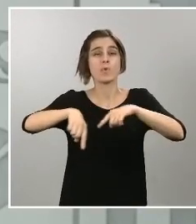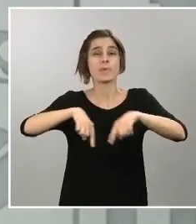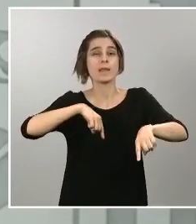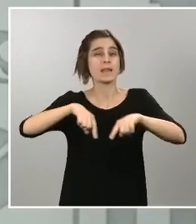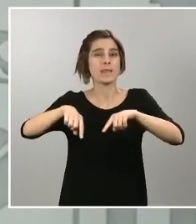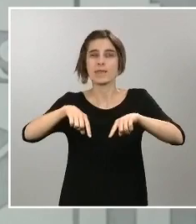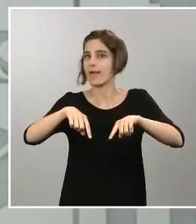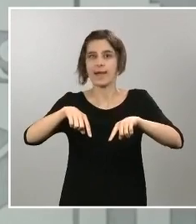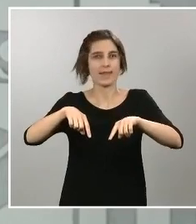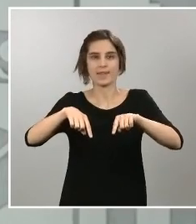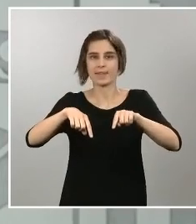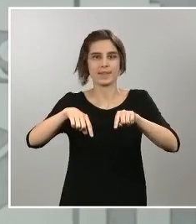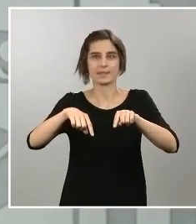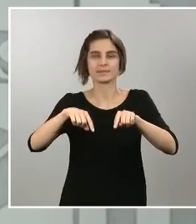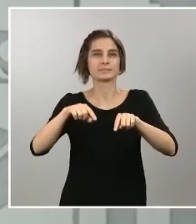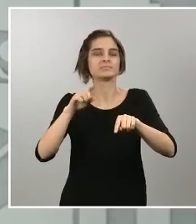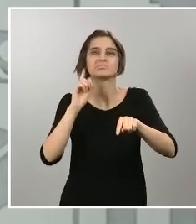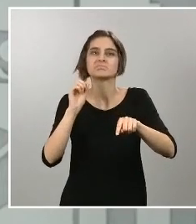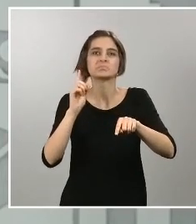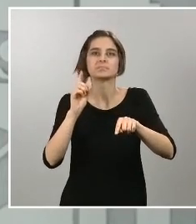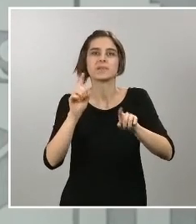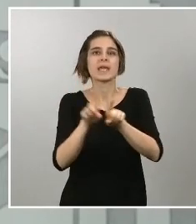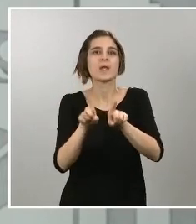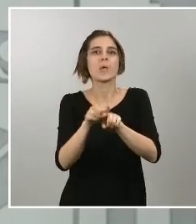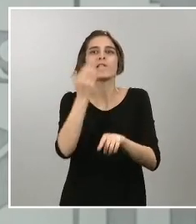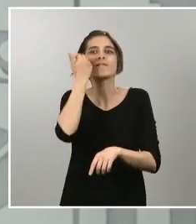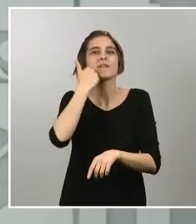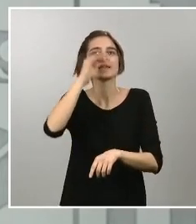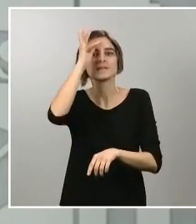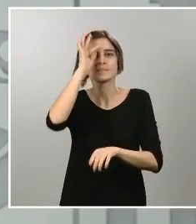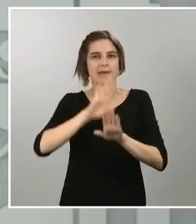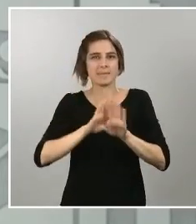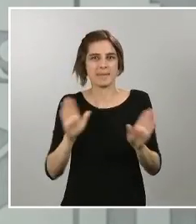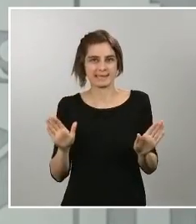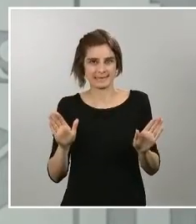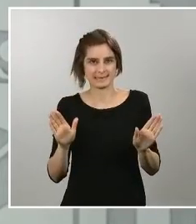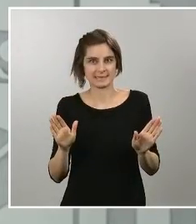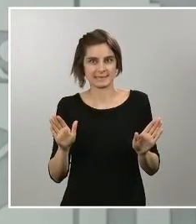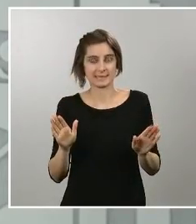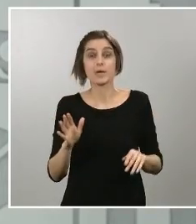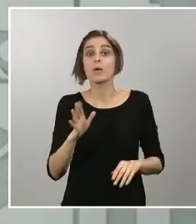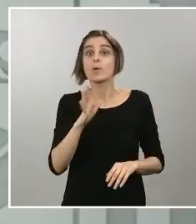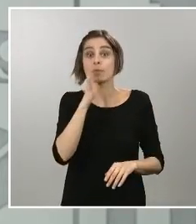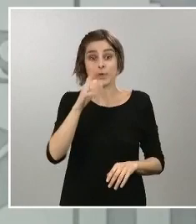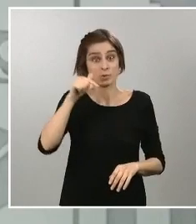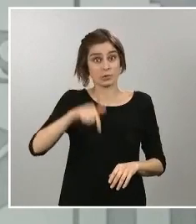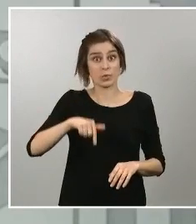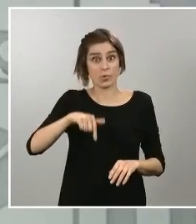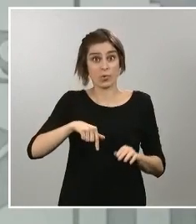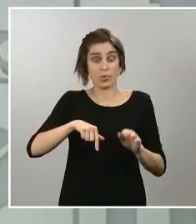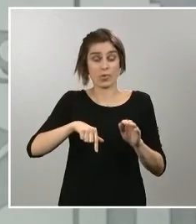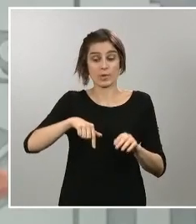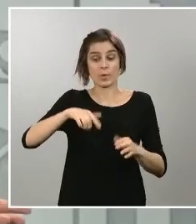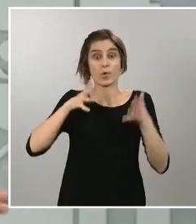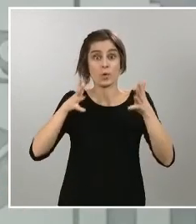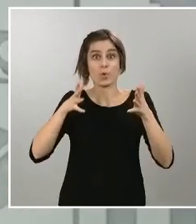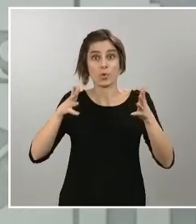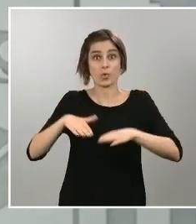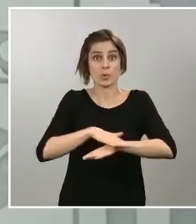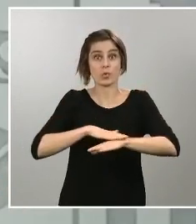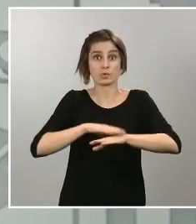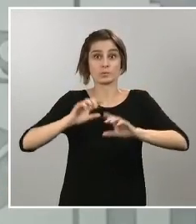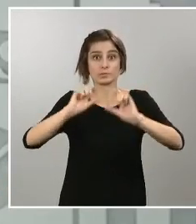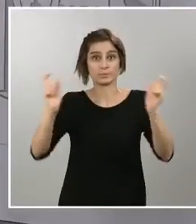corresponde a un fin de semana. Y es por ello que la medida aprobada hoy en el Consejo de Ministros, de la que dará cuenta